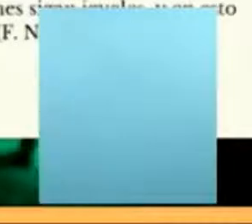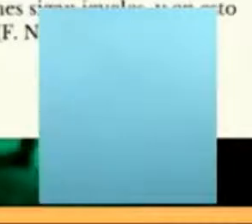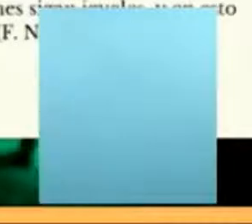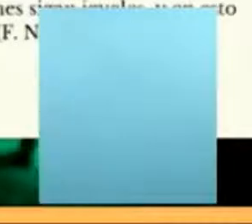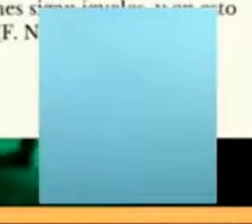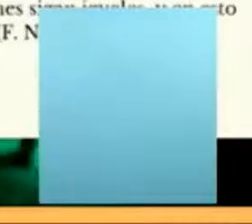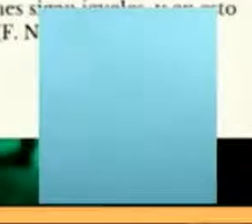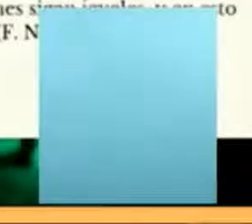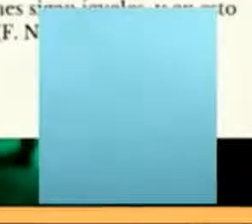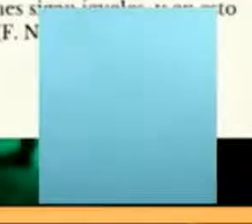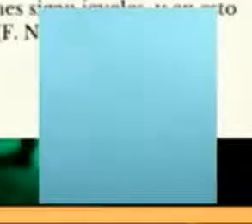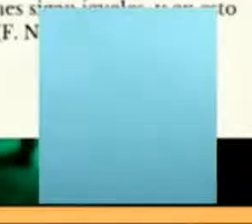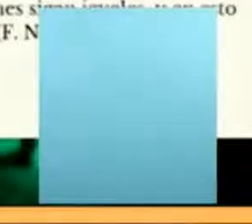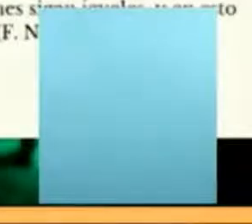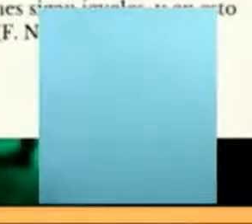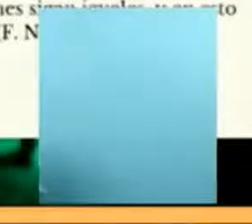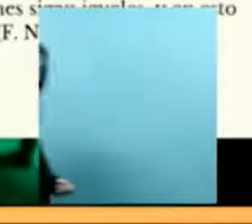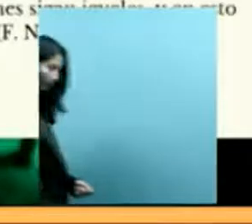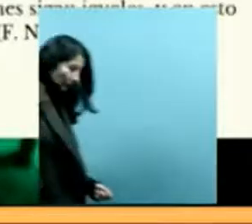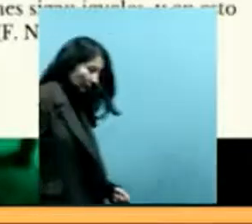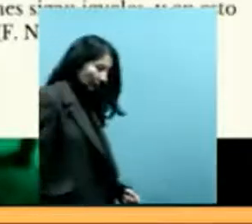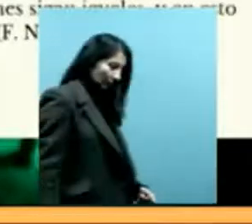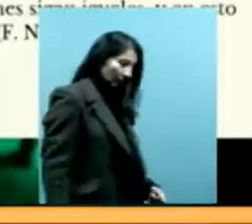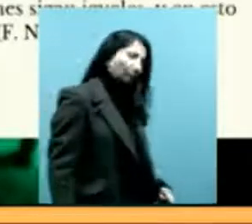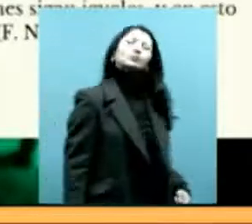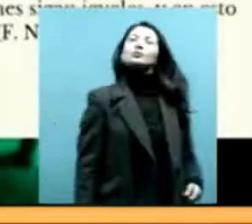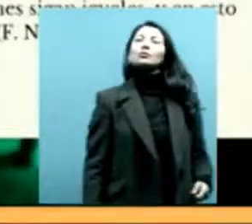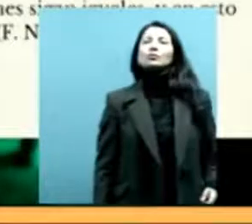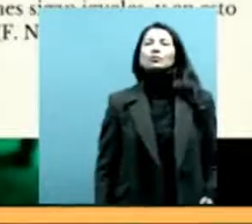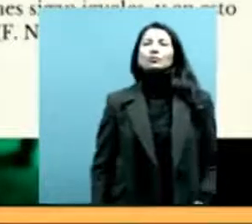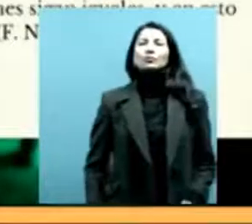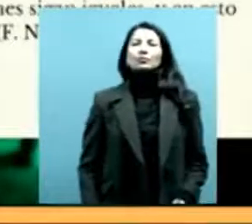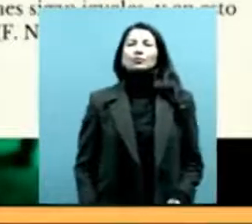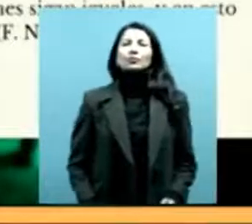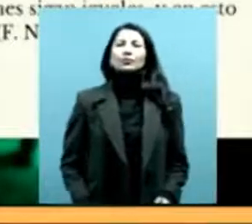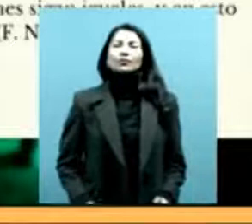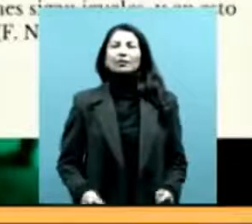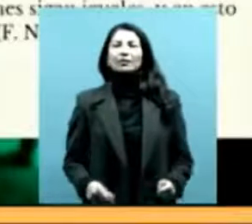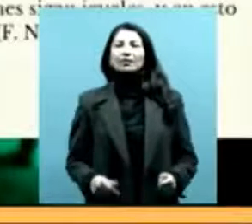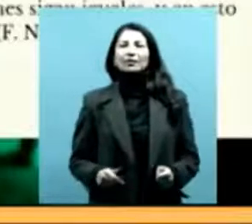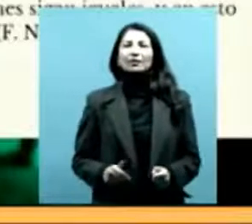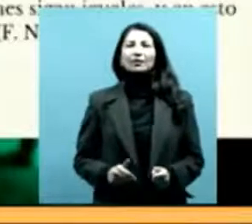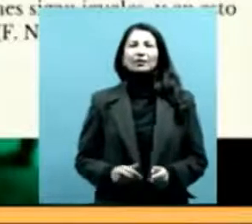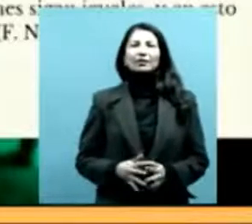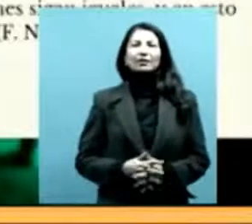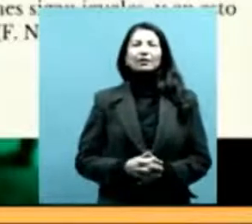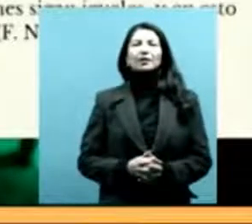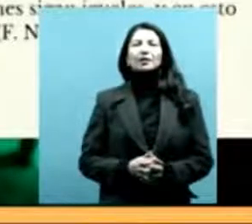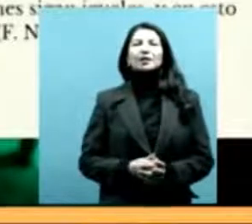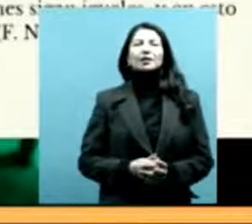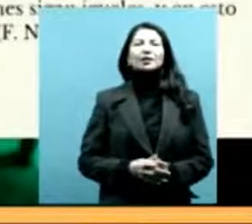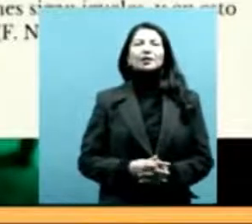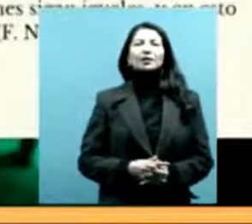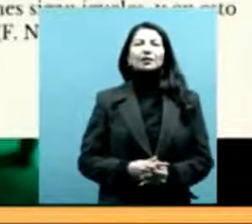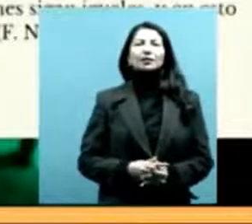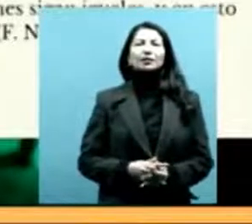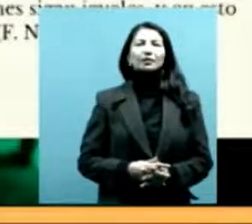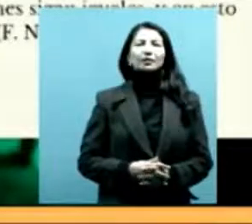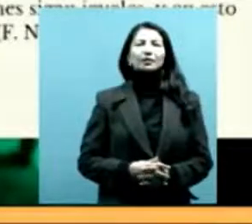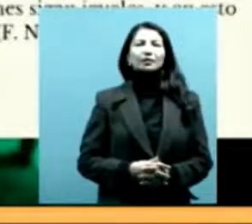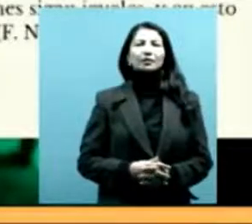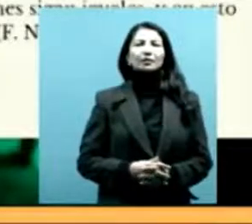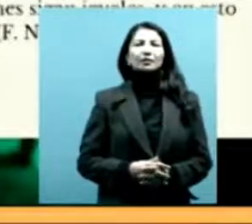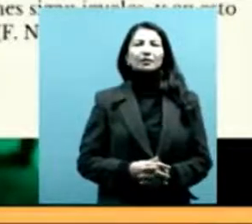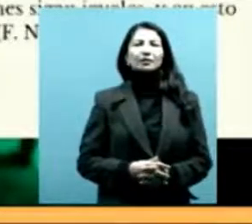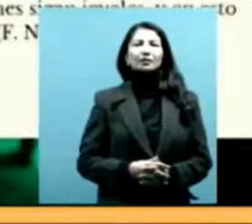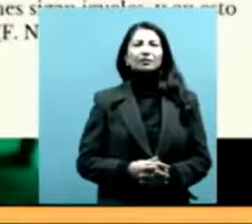o de usurpadores. Pero siempre llegaba primero un papel de citación. Pero después también venía el sumariante,